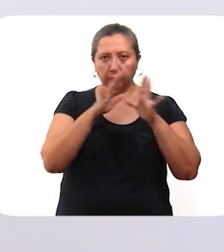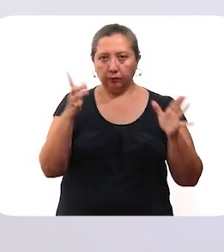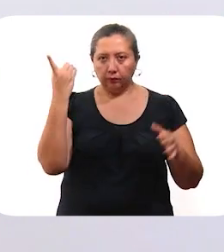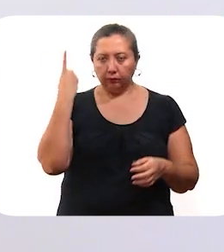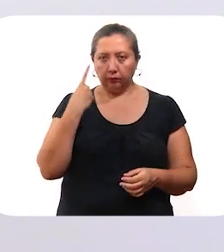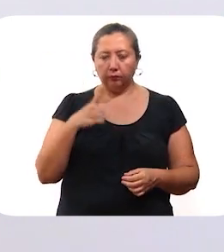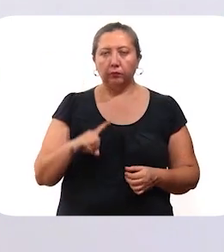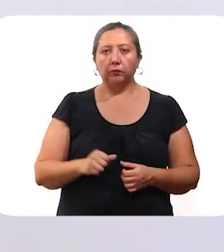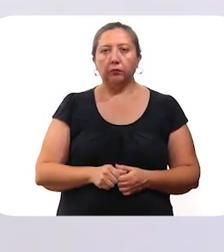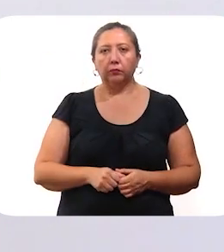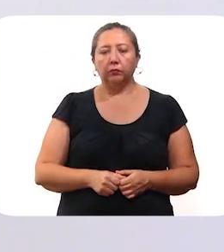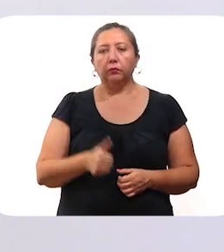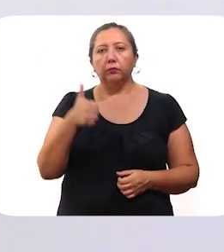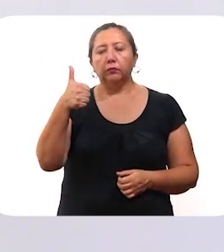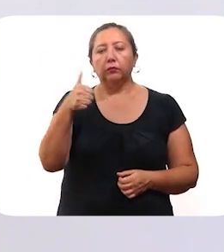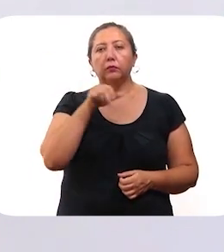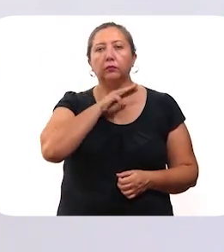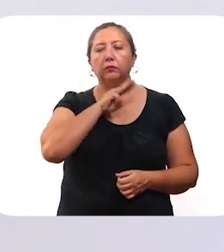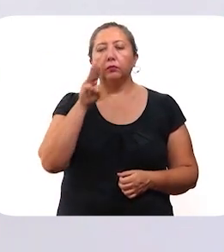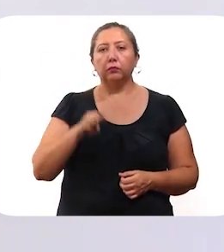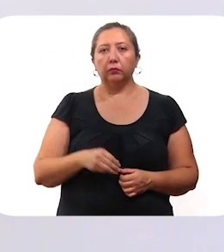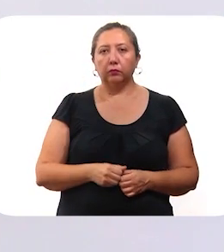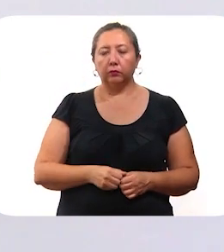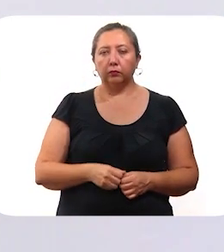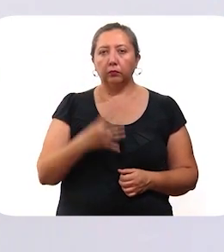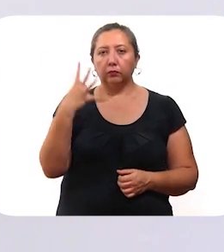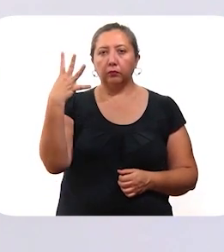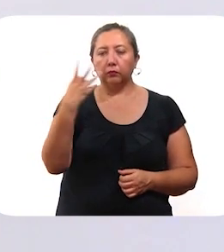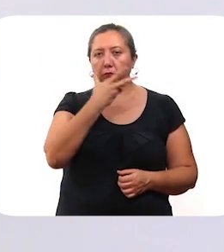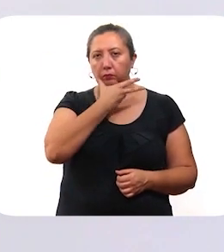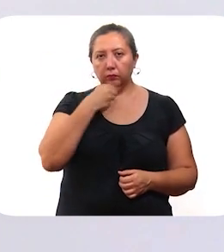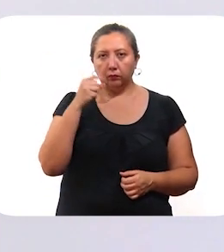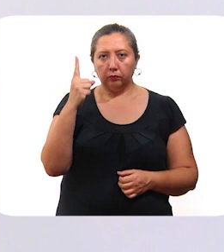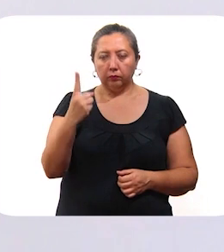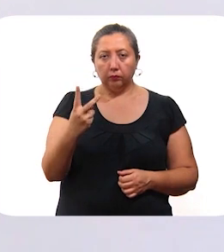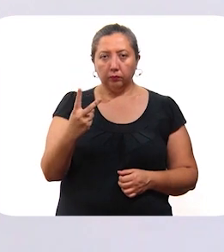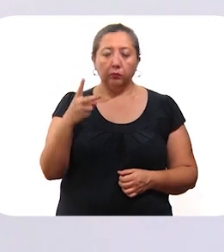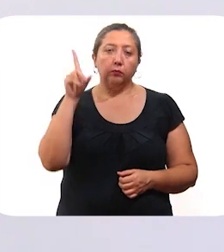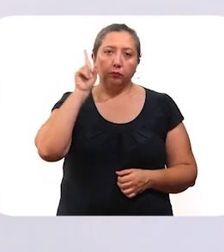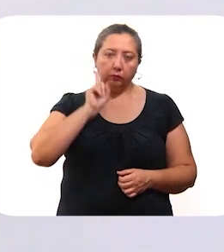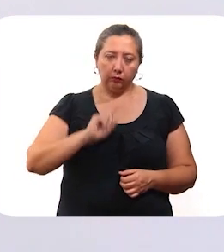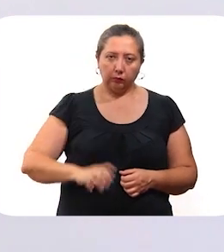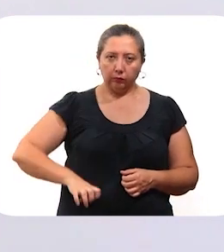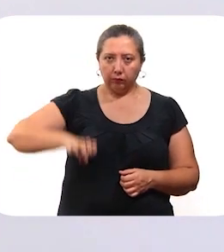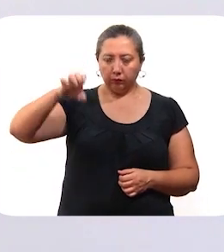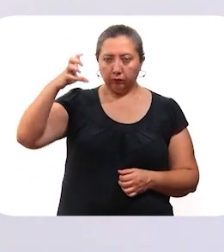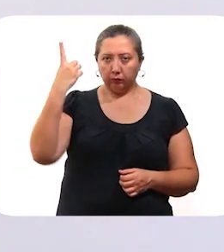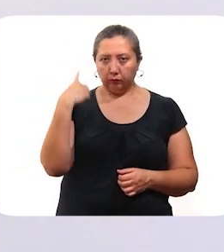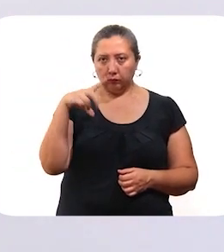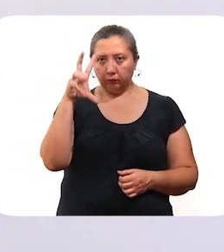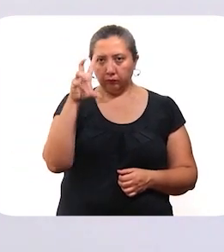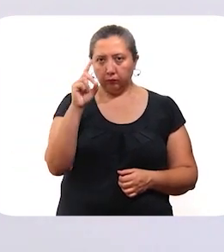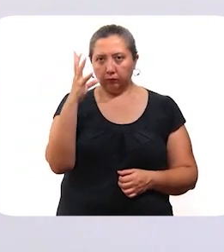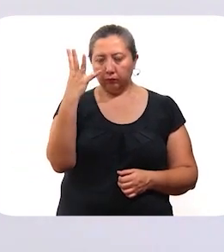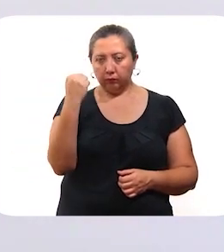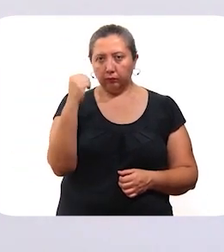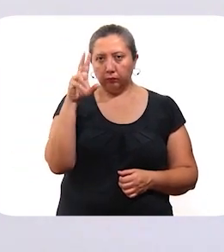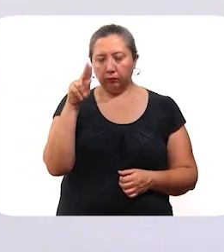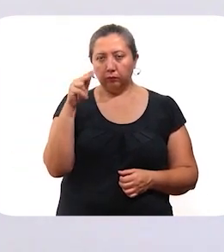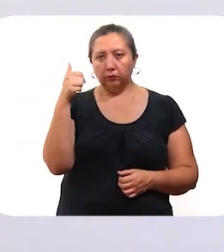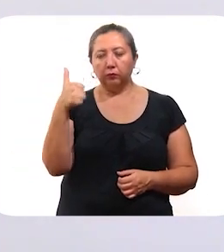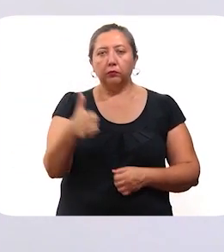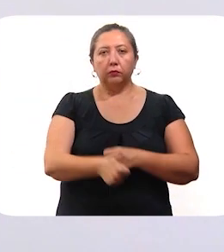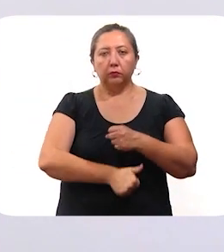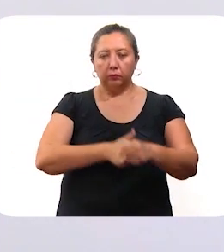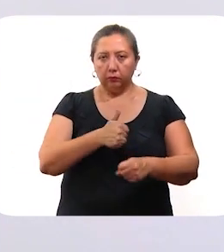este parte médico informamos de 6 fallecimientos, 4 hombres y 2 mujeres de un rango de edad de 39,86